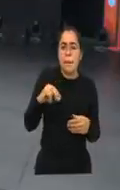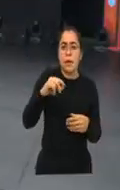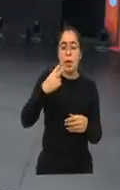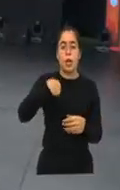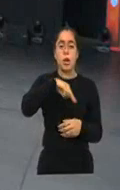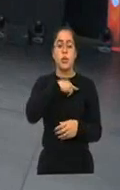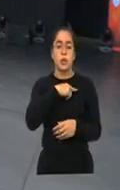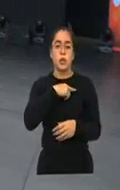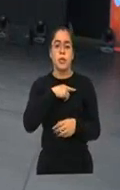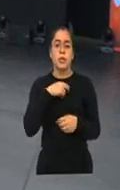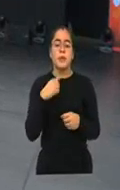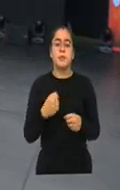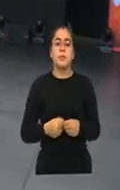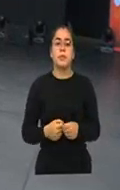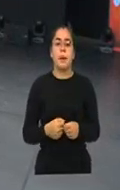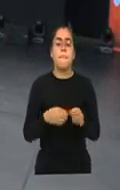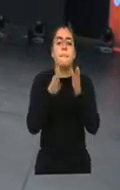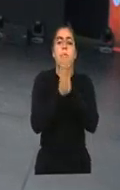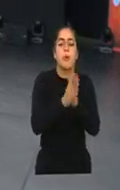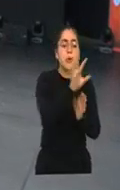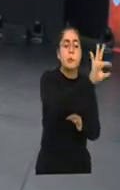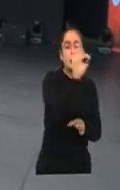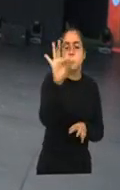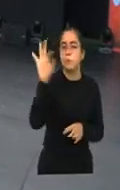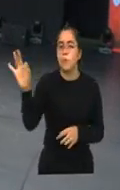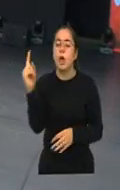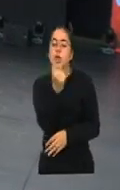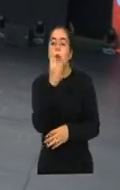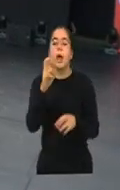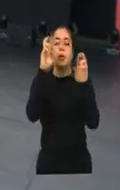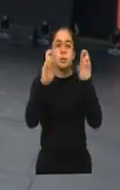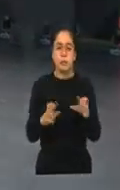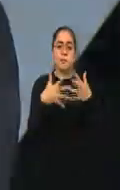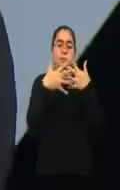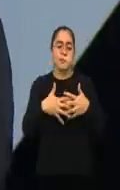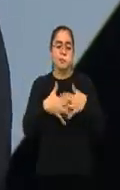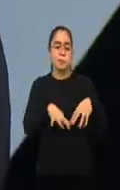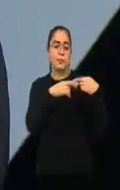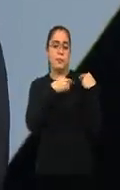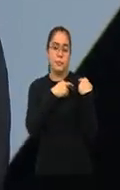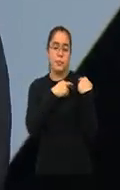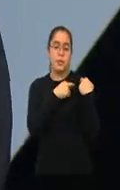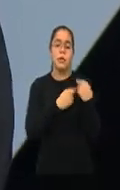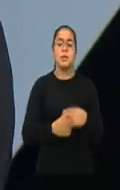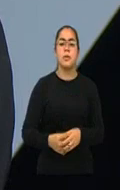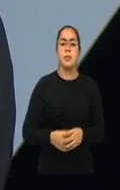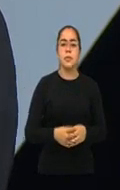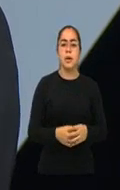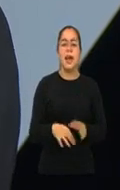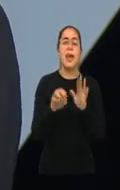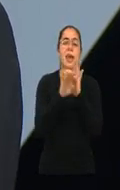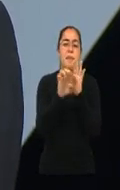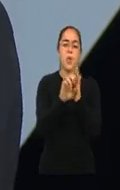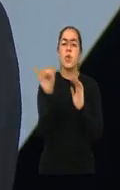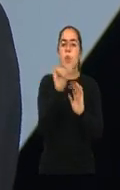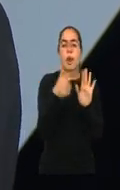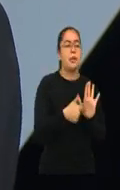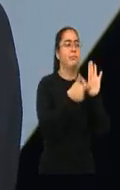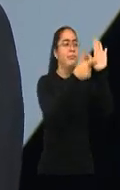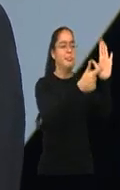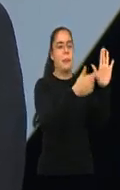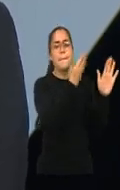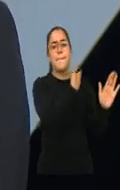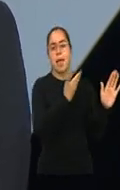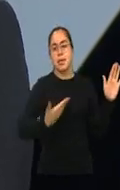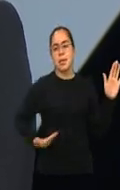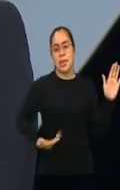El día de hoy invitamos a todos los empresarios que saben que las personas, insisto en el ejemplo del presidente, si el presidente, una persona que tiene una